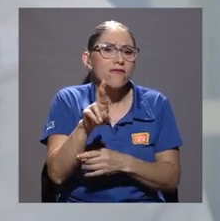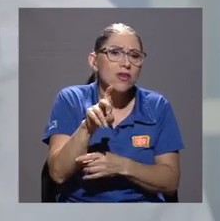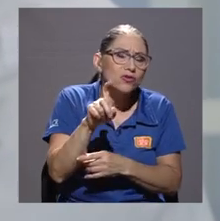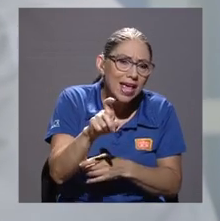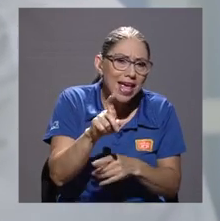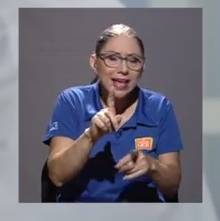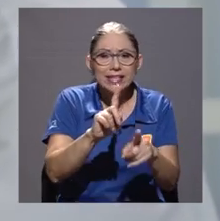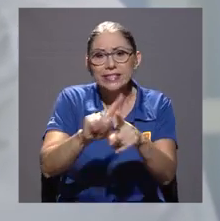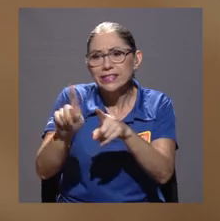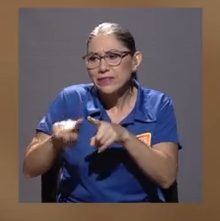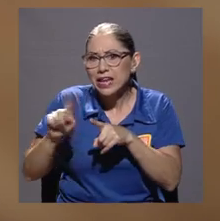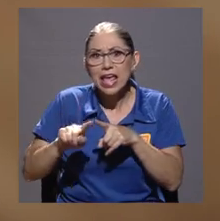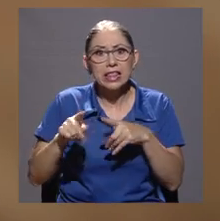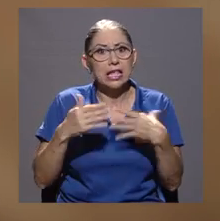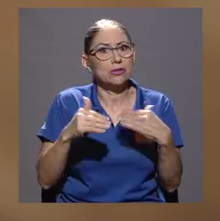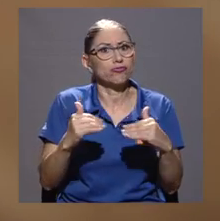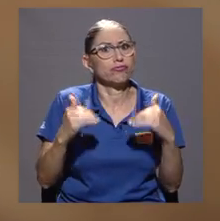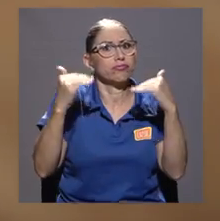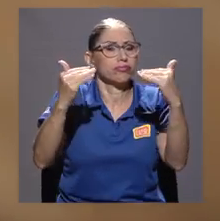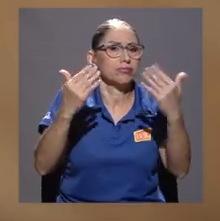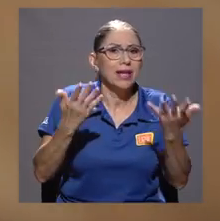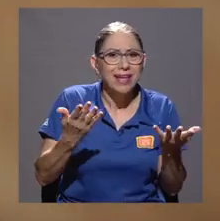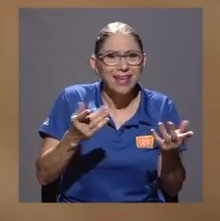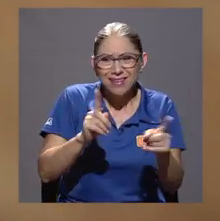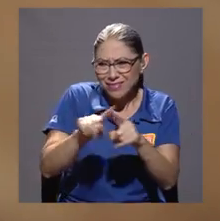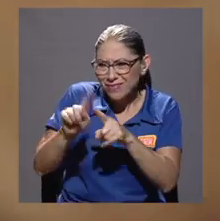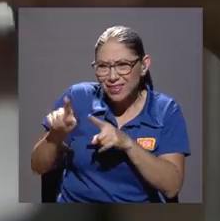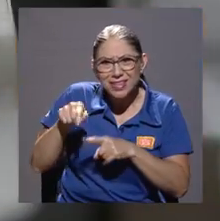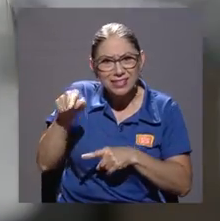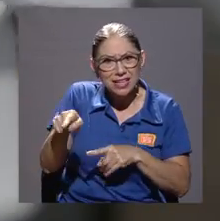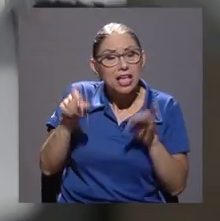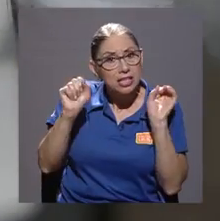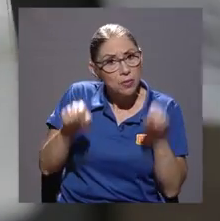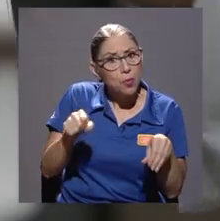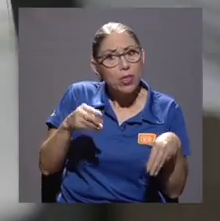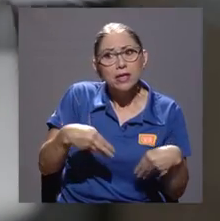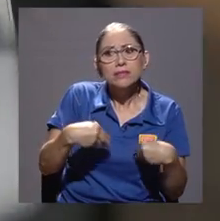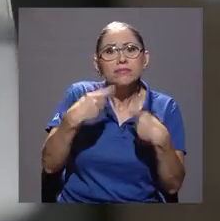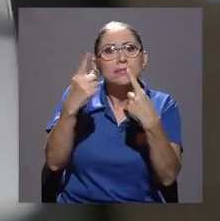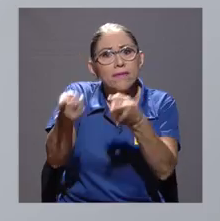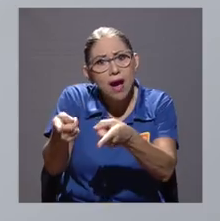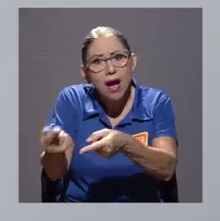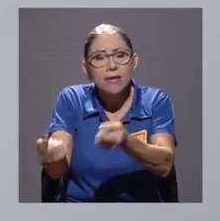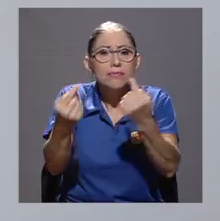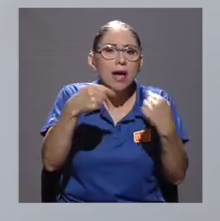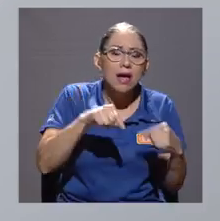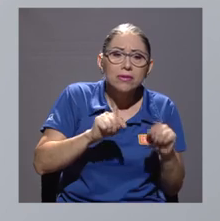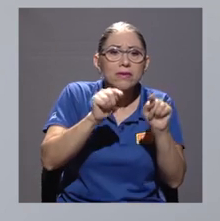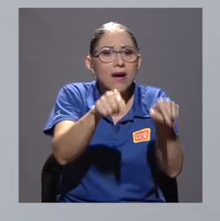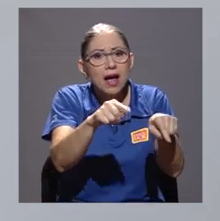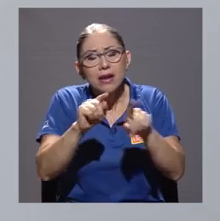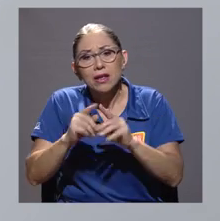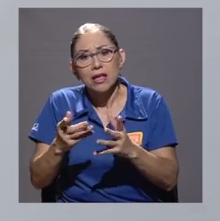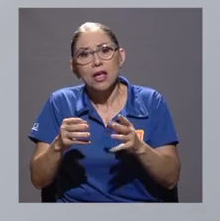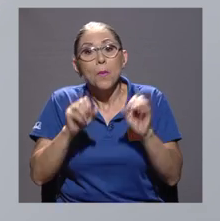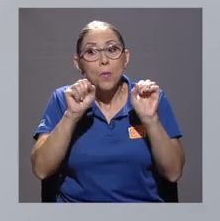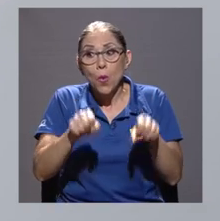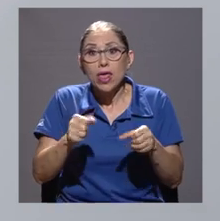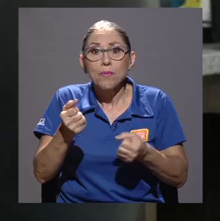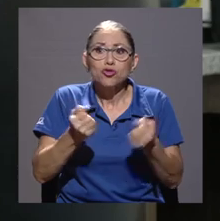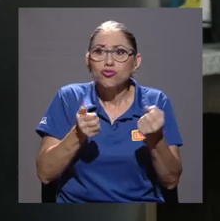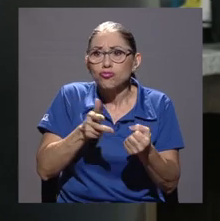pieza o de un pHímetro, cosas por decirlo, que son portables y que podemos literalmente armar un pequeño